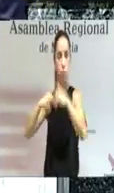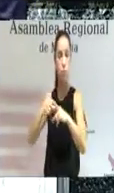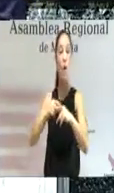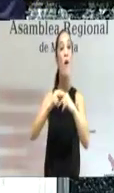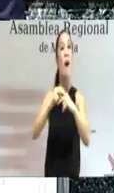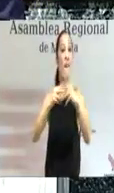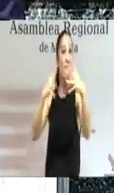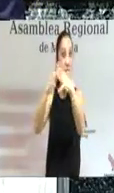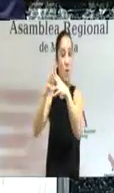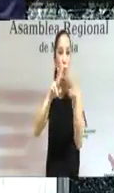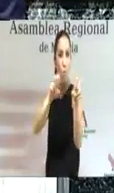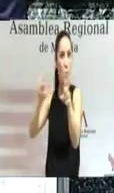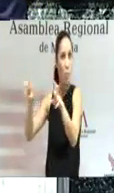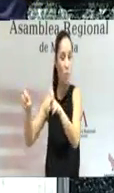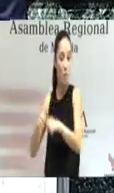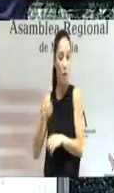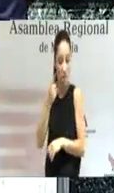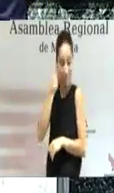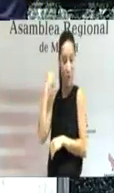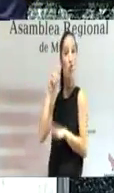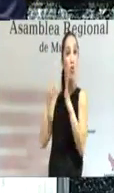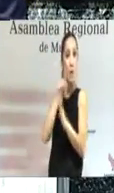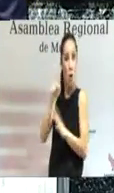concluir las tareas emprendidas en el año 2011